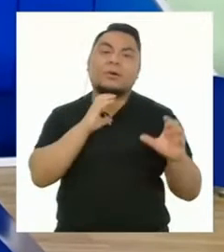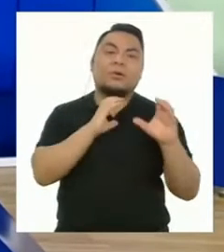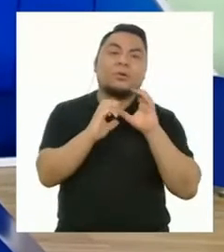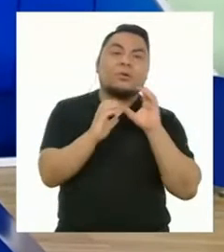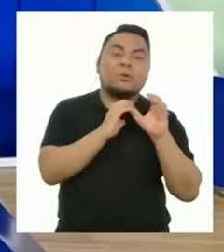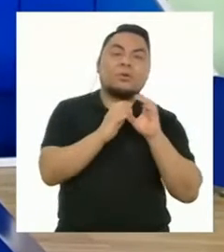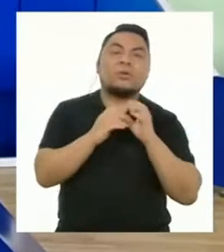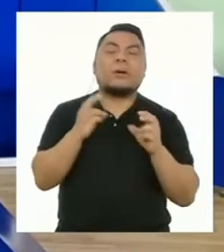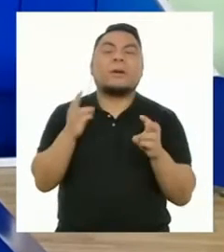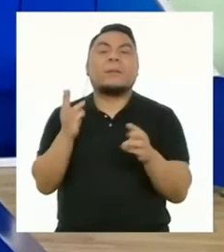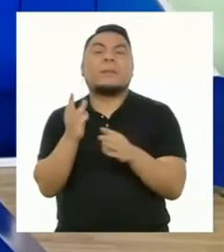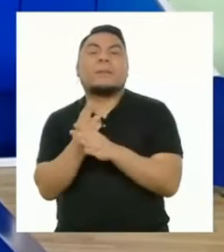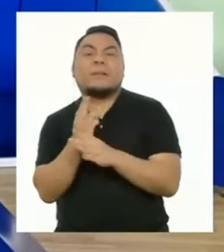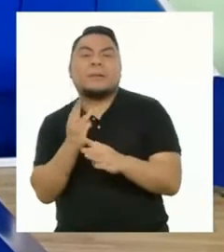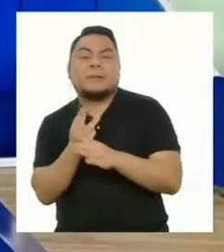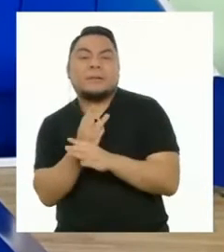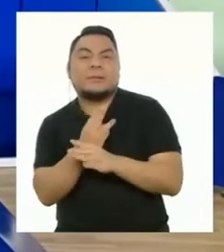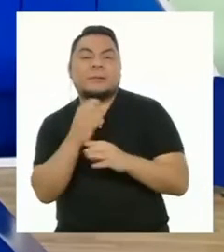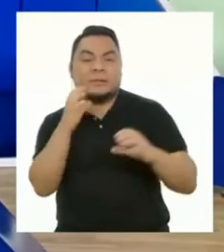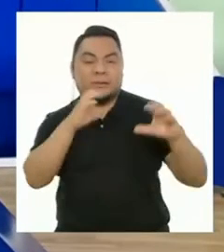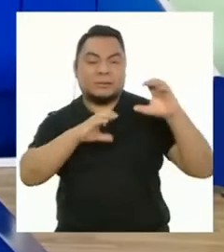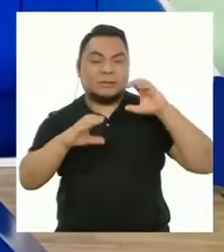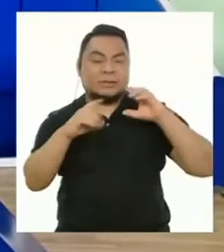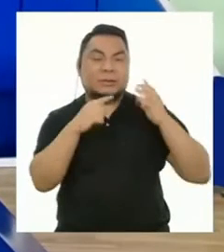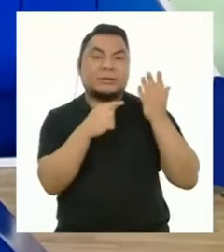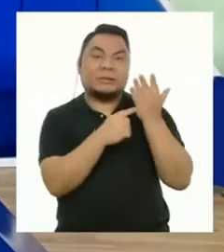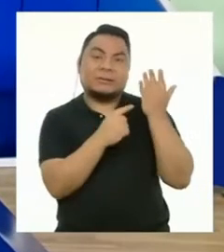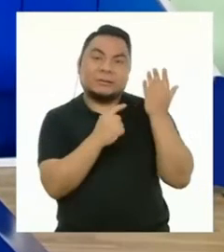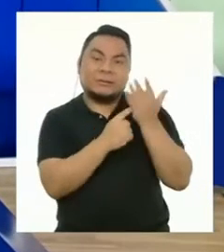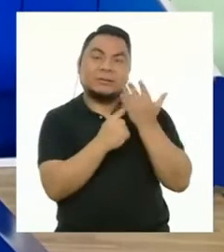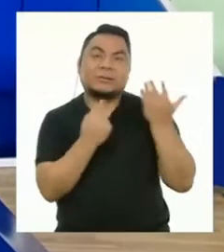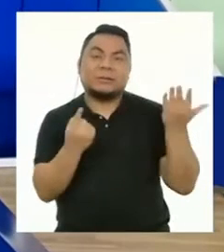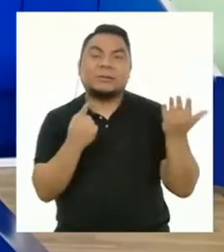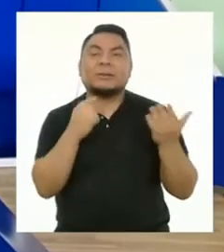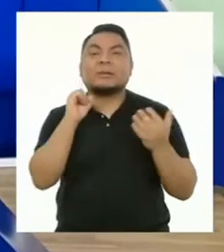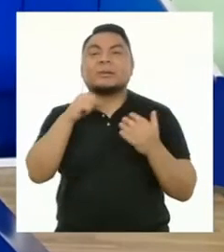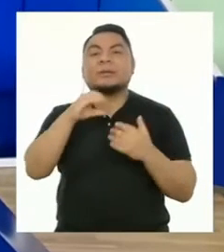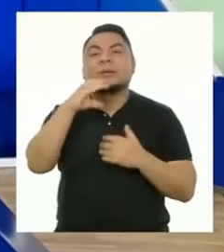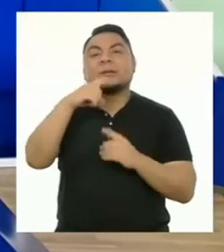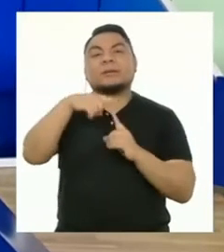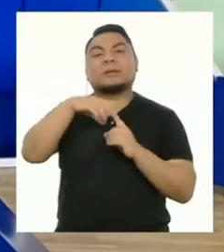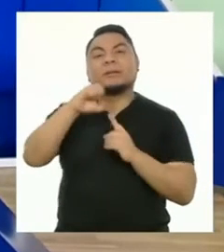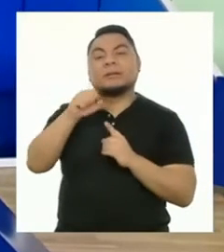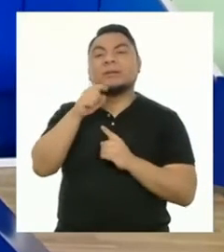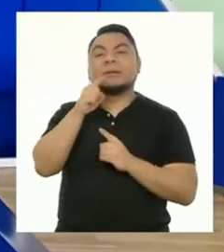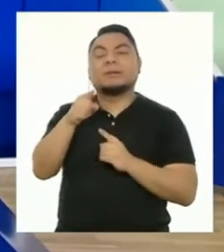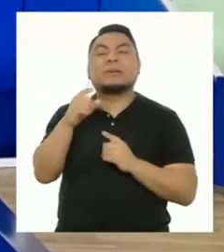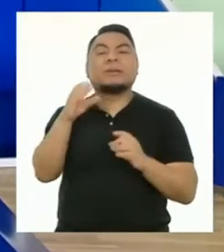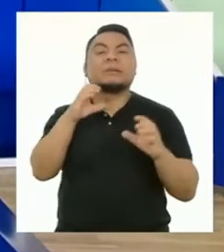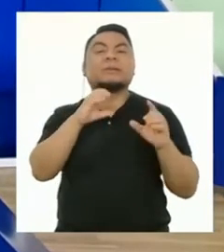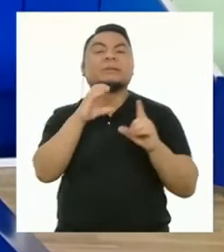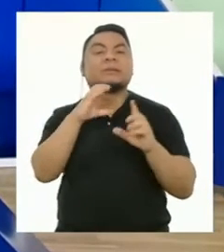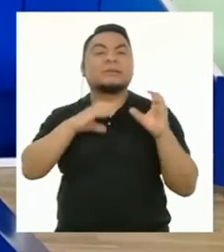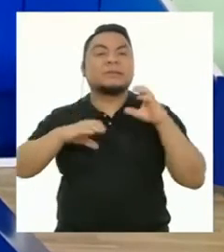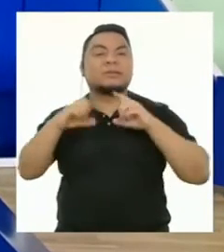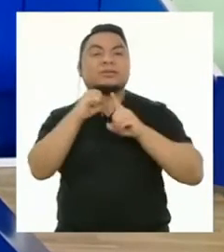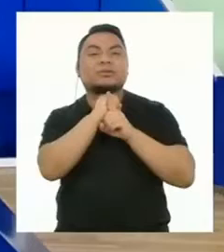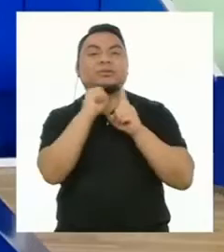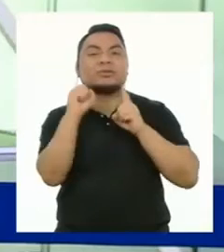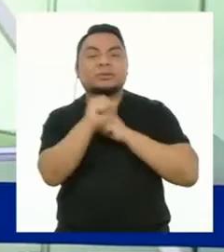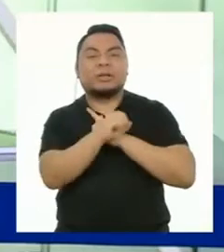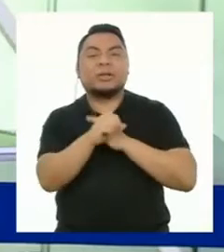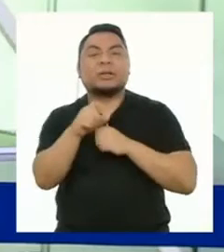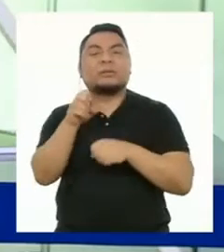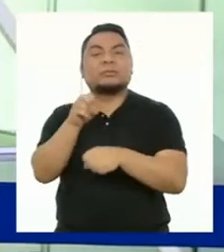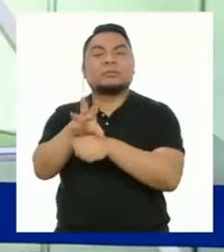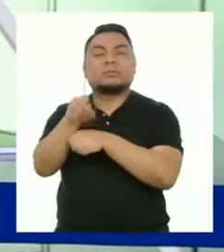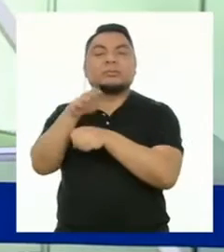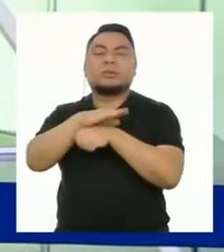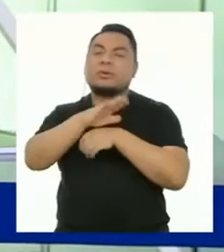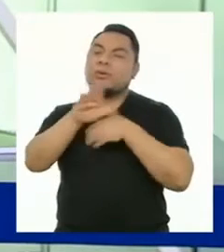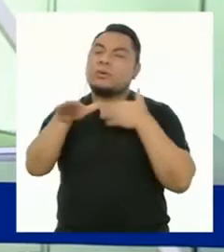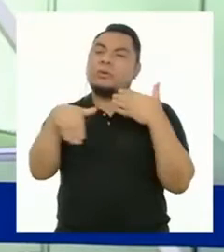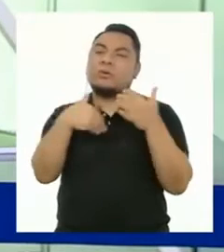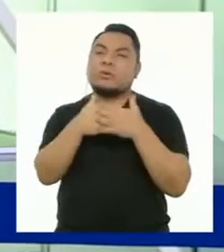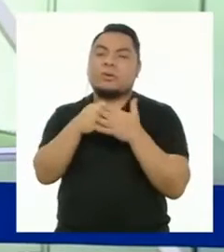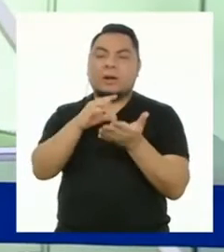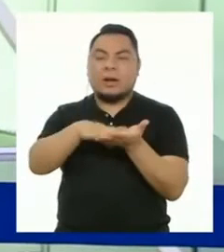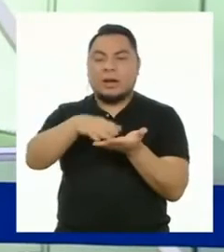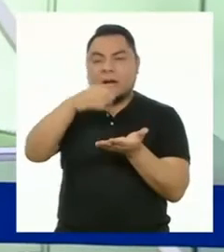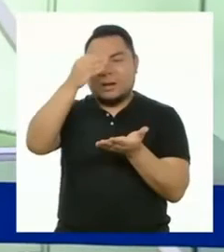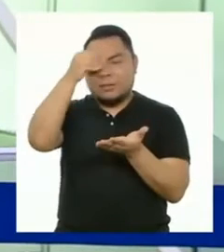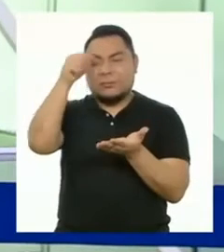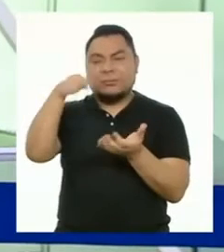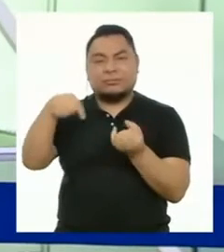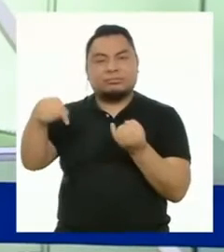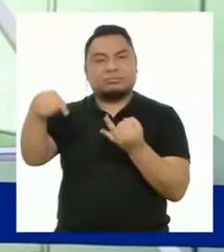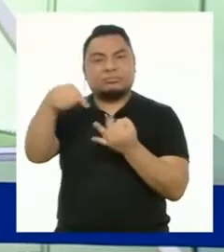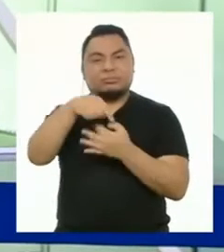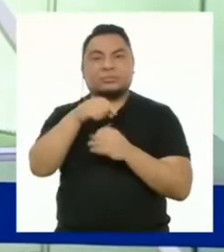Comunicaciones, matemática, ciencia y tecnología, DPSC, ciencias sociales, tutoría. Todo lo que hemos repasado